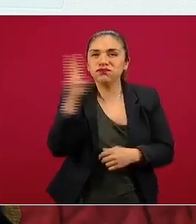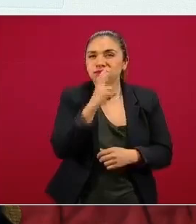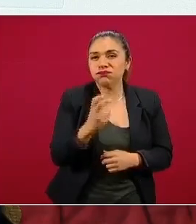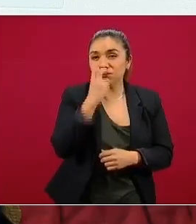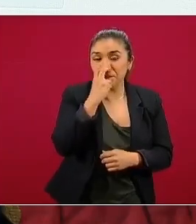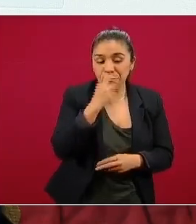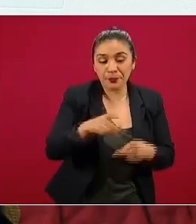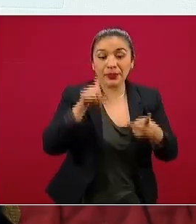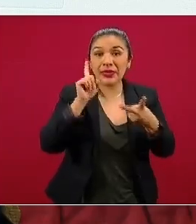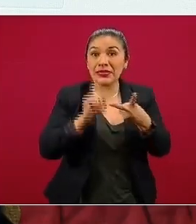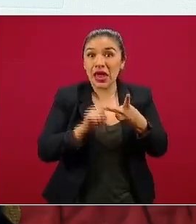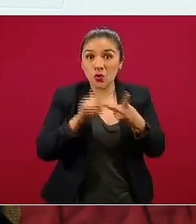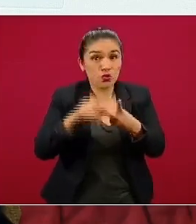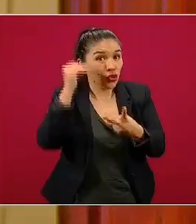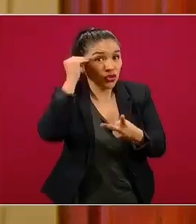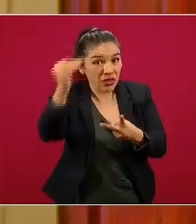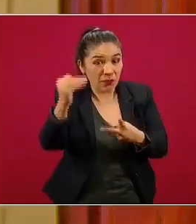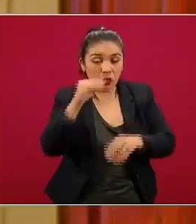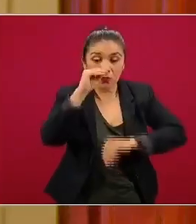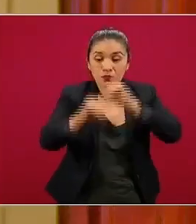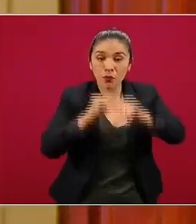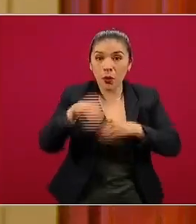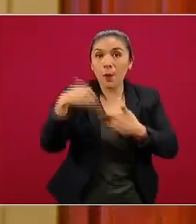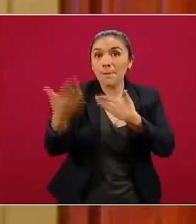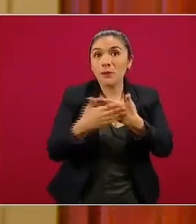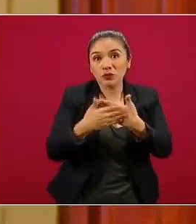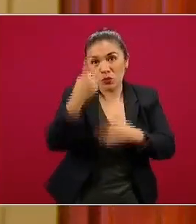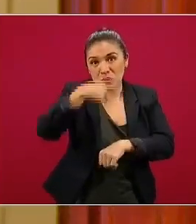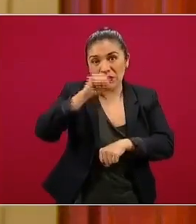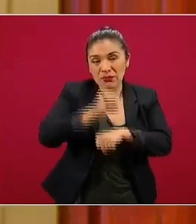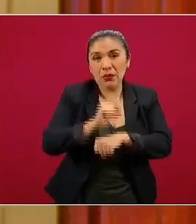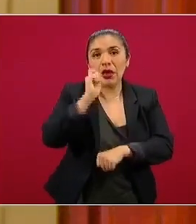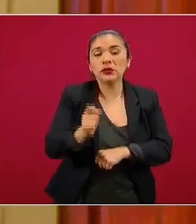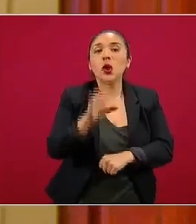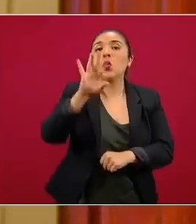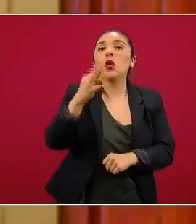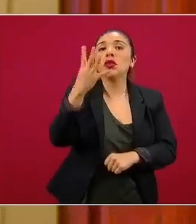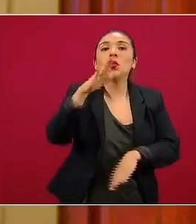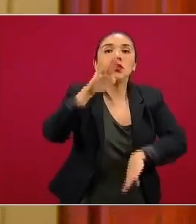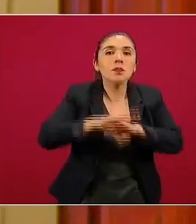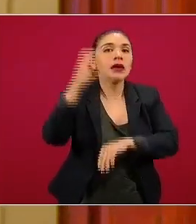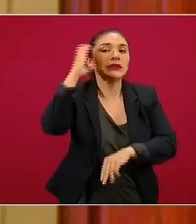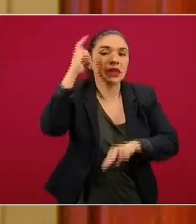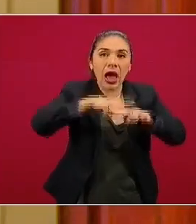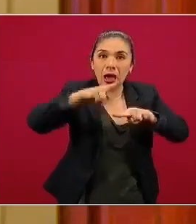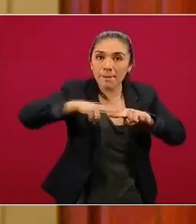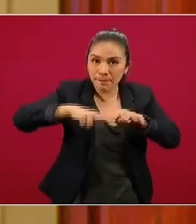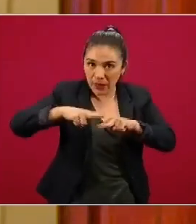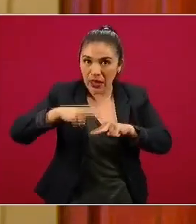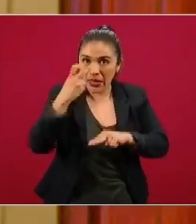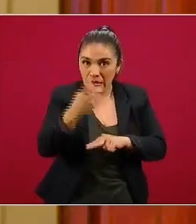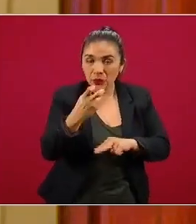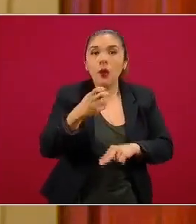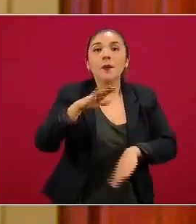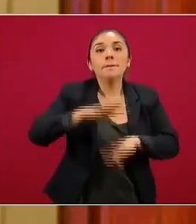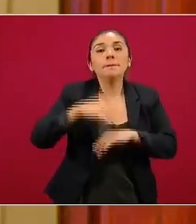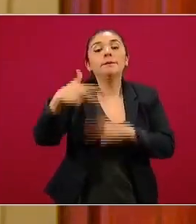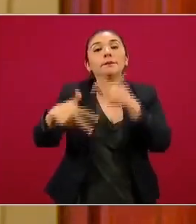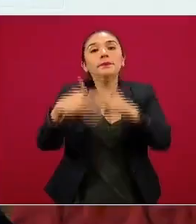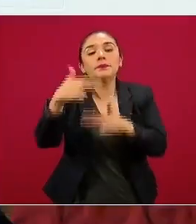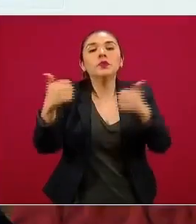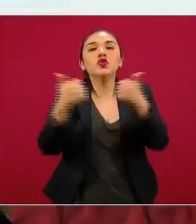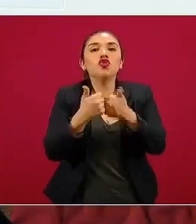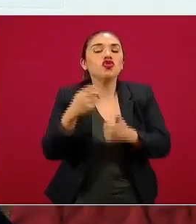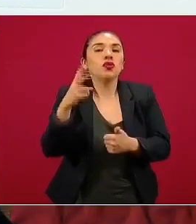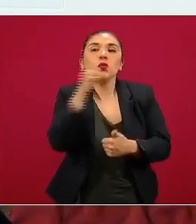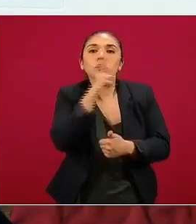reconversión, que sería la semana inmediata, 44 camas más de hospitalización y 13 camas con